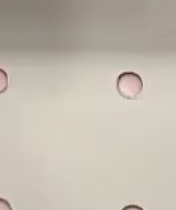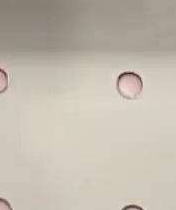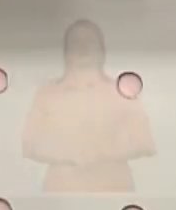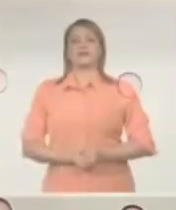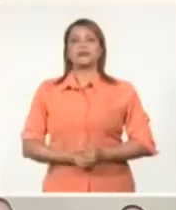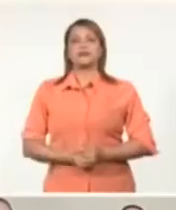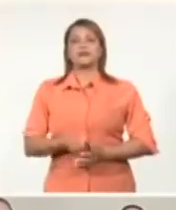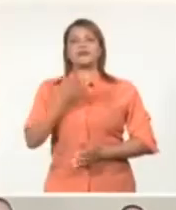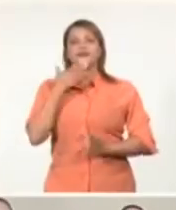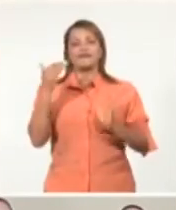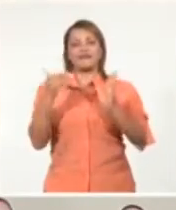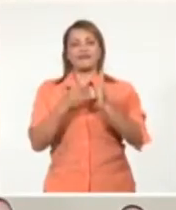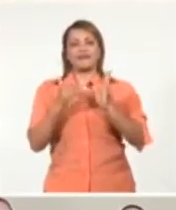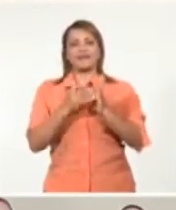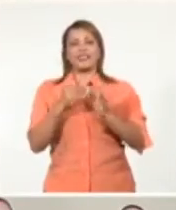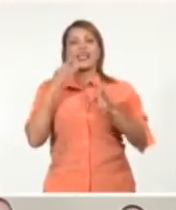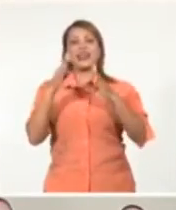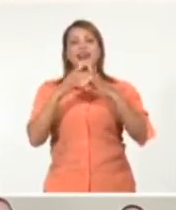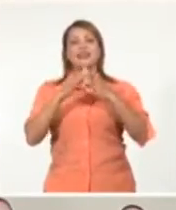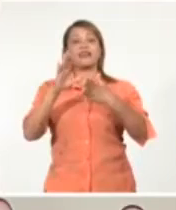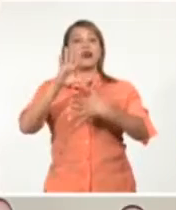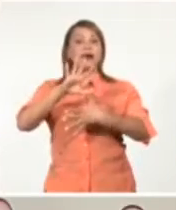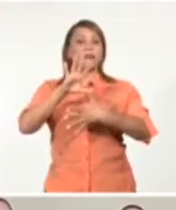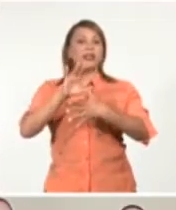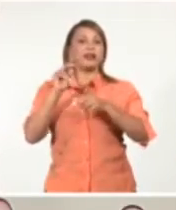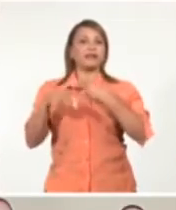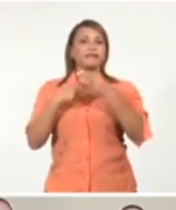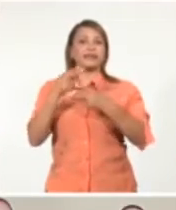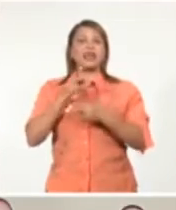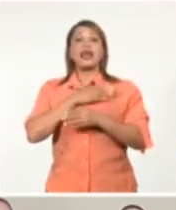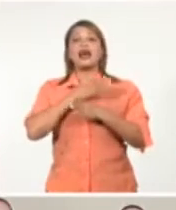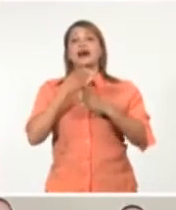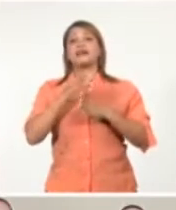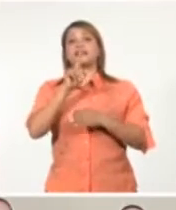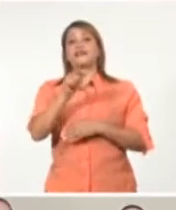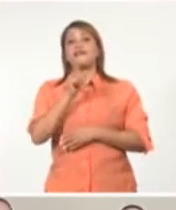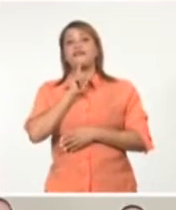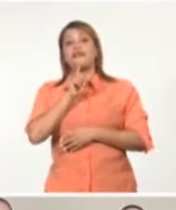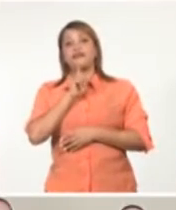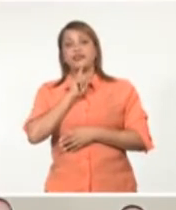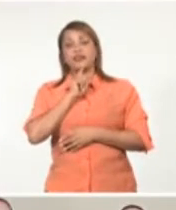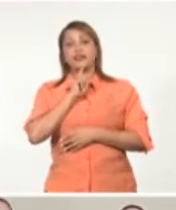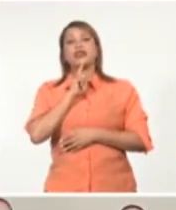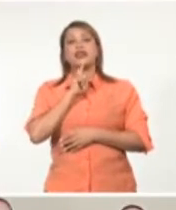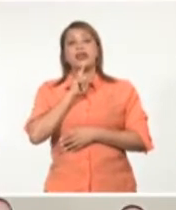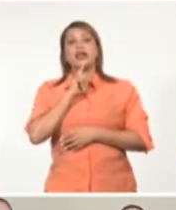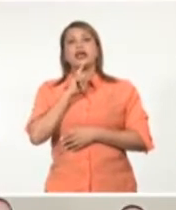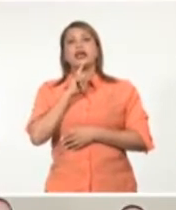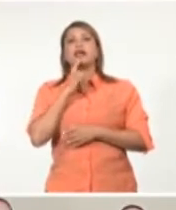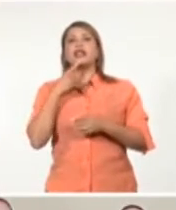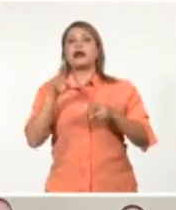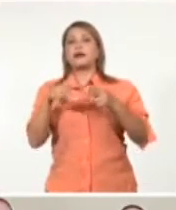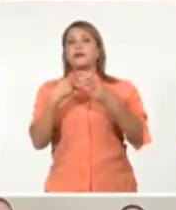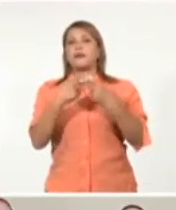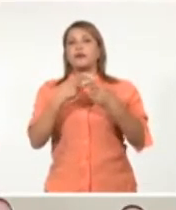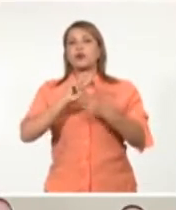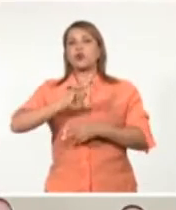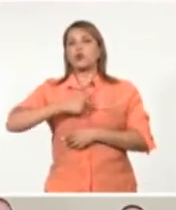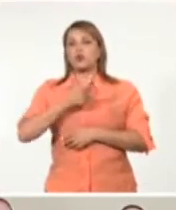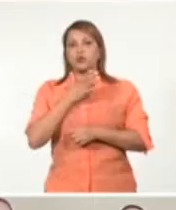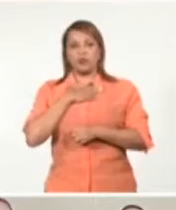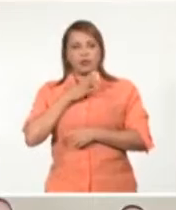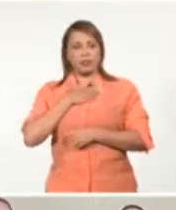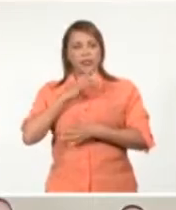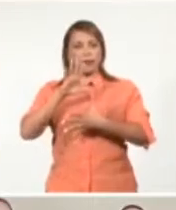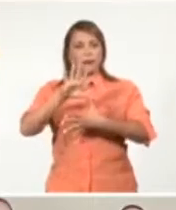Muy buenas tardes. En Casa de las Américas sesiona hasta el viernes 14 de octubre el Coloquio Internacional de Estudios sobre Culturas Originarias de